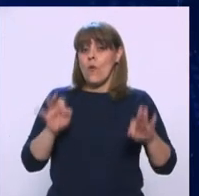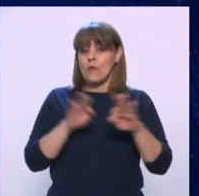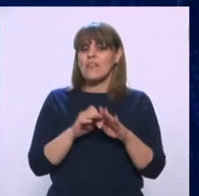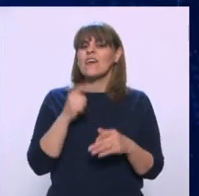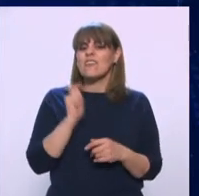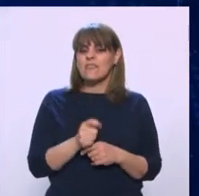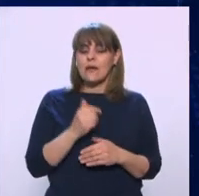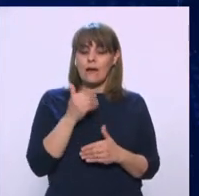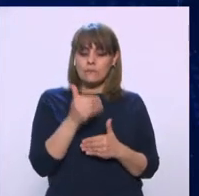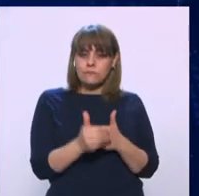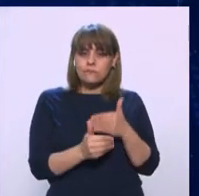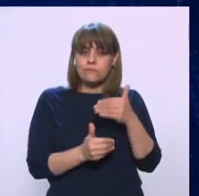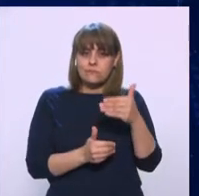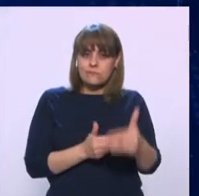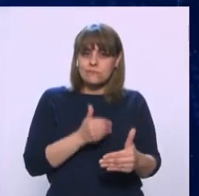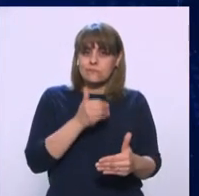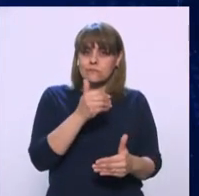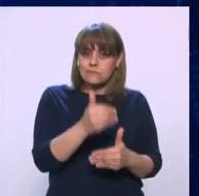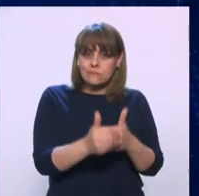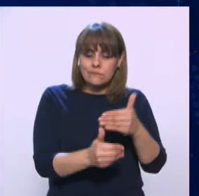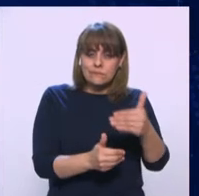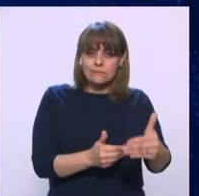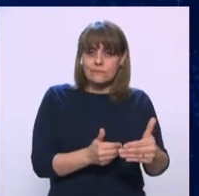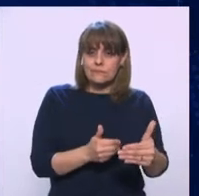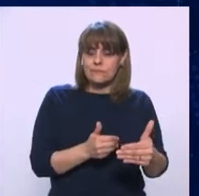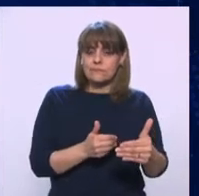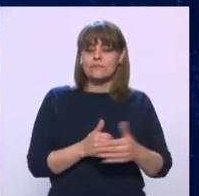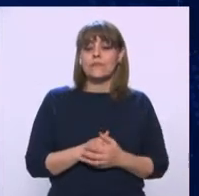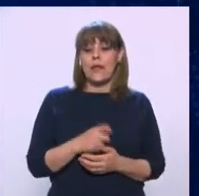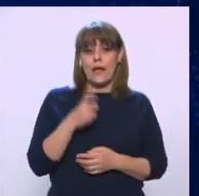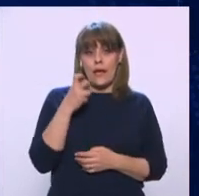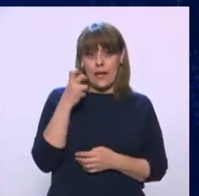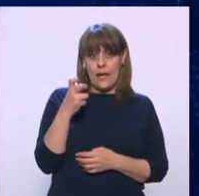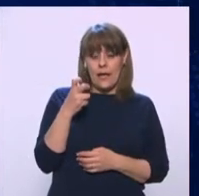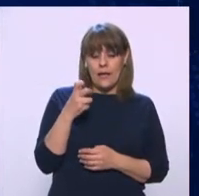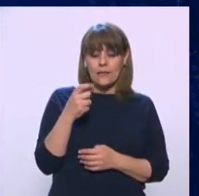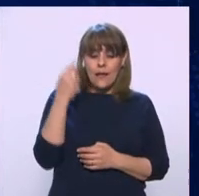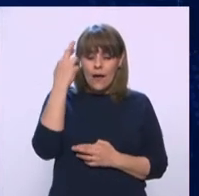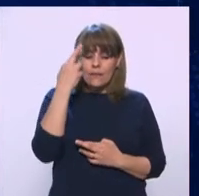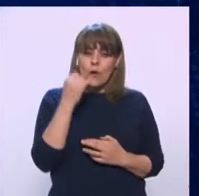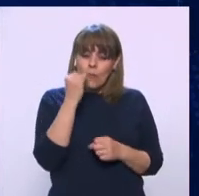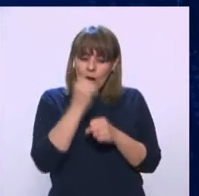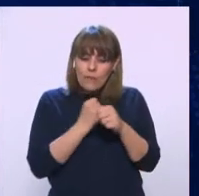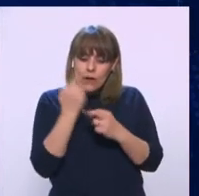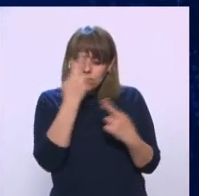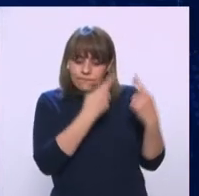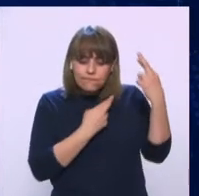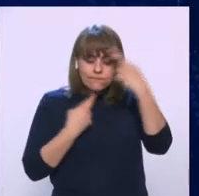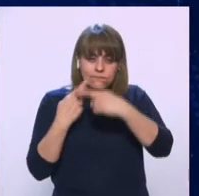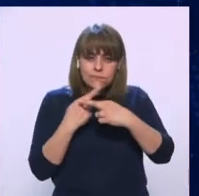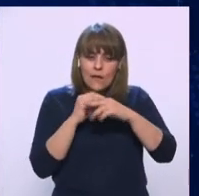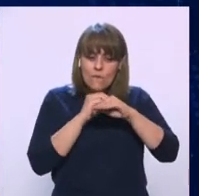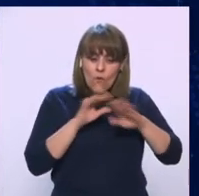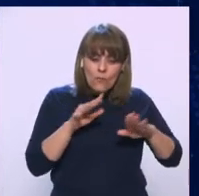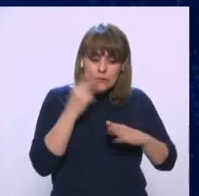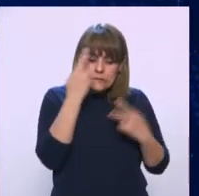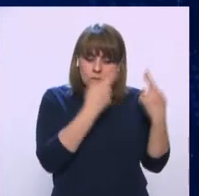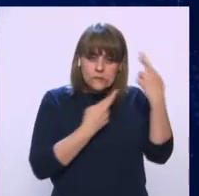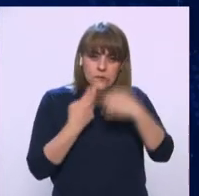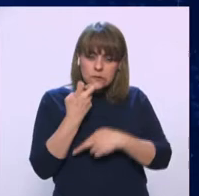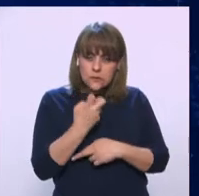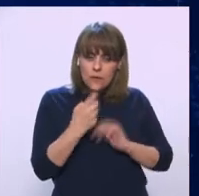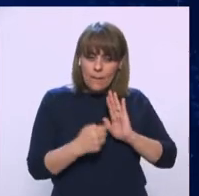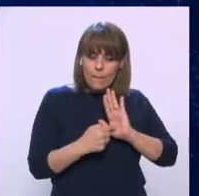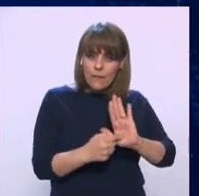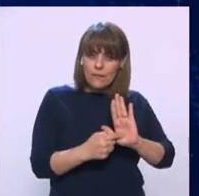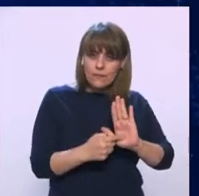proceso que se va desarrollando. Hay también en este análisis de los datos que se